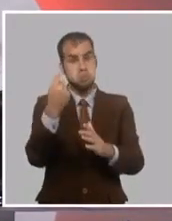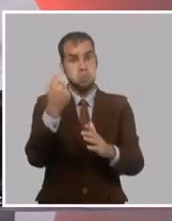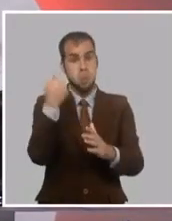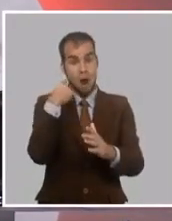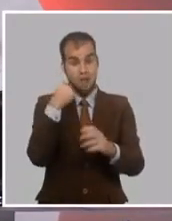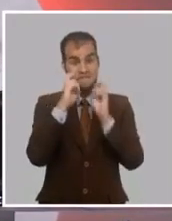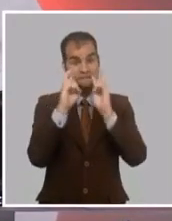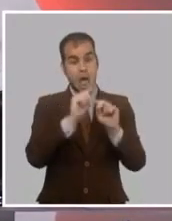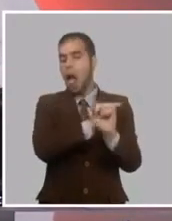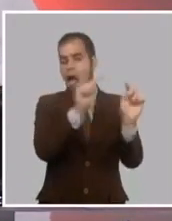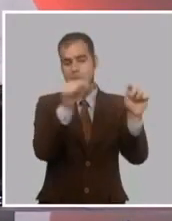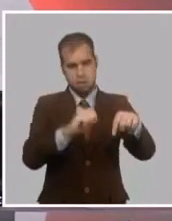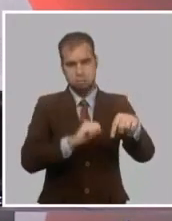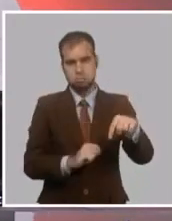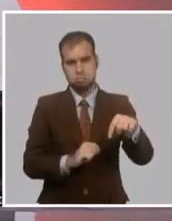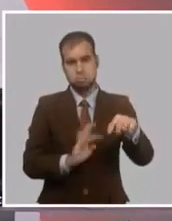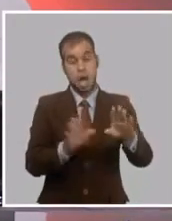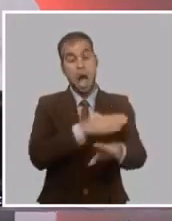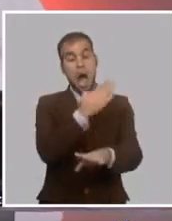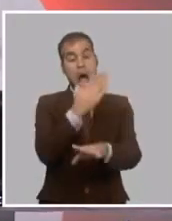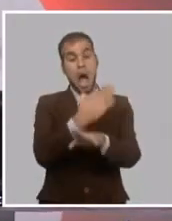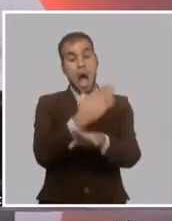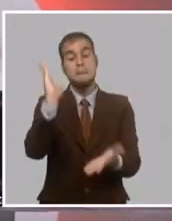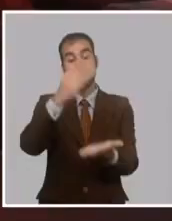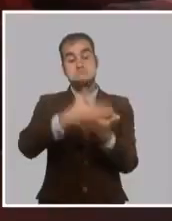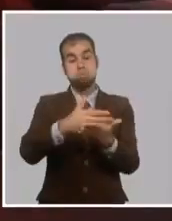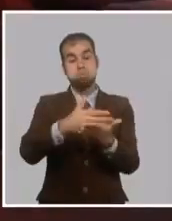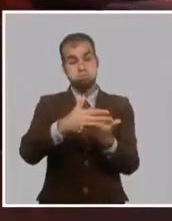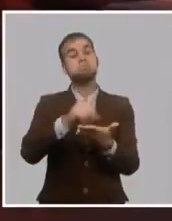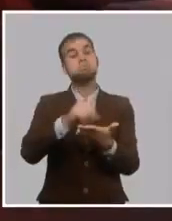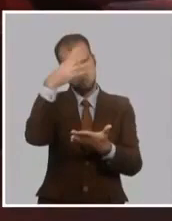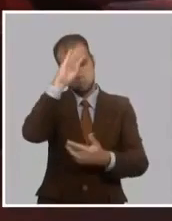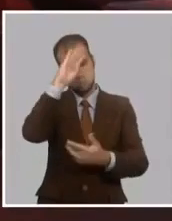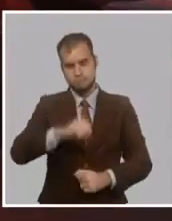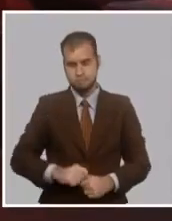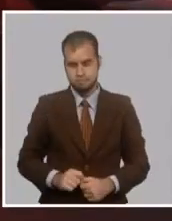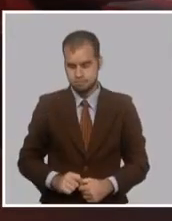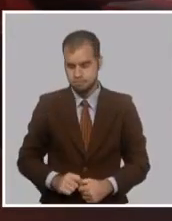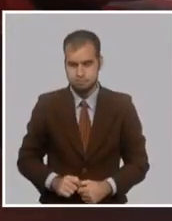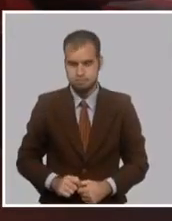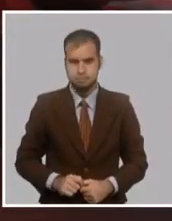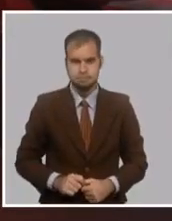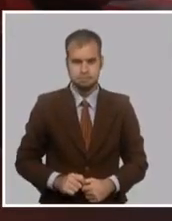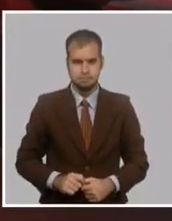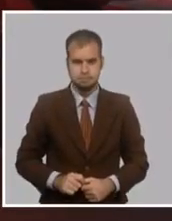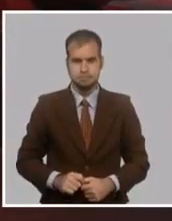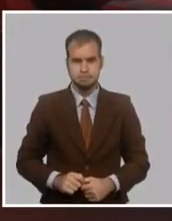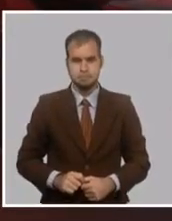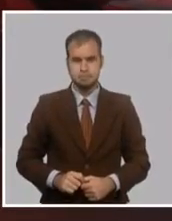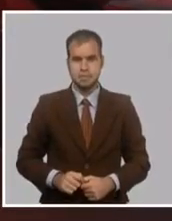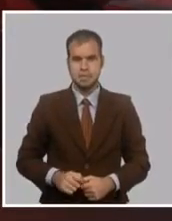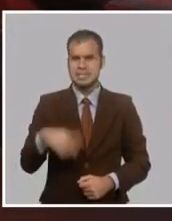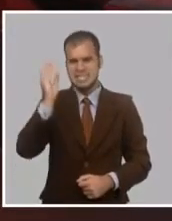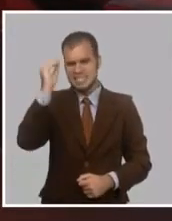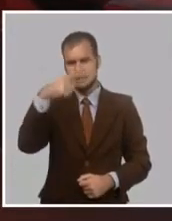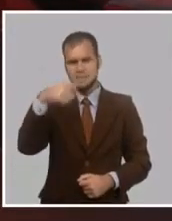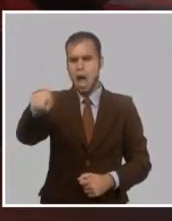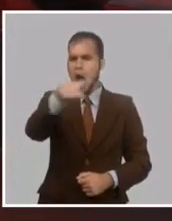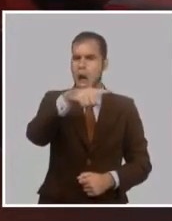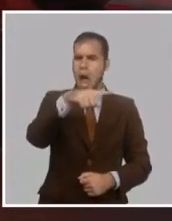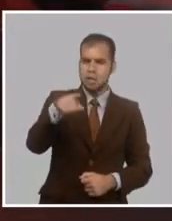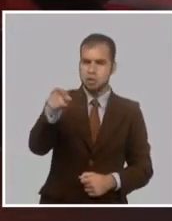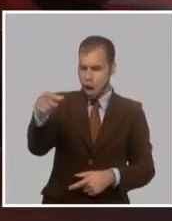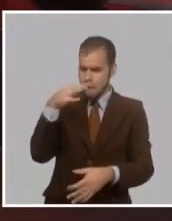existencia hasta que él llegue a Cuba. Y en cuyas bases además planteaba esa unidad no basada en la unanimidad, sino en la unidad de esos